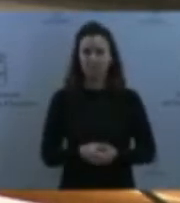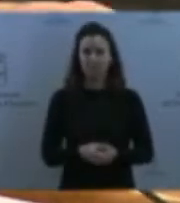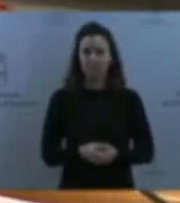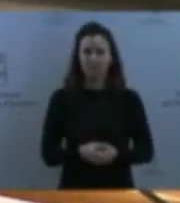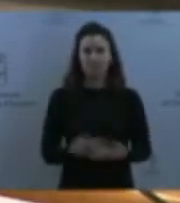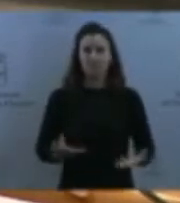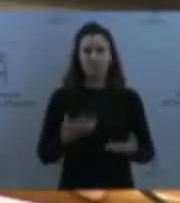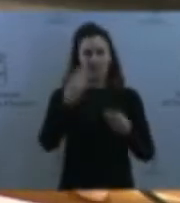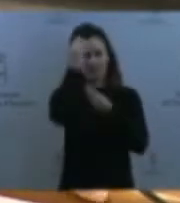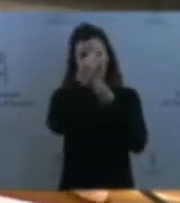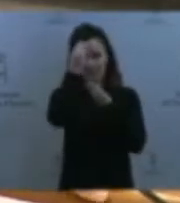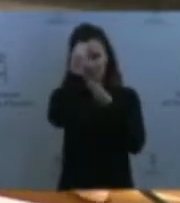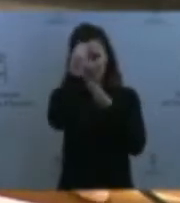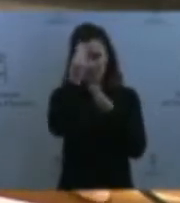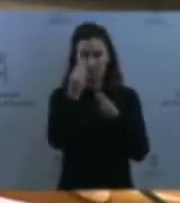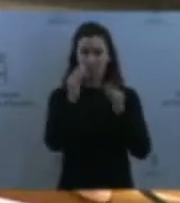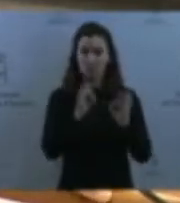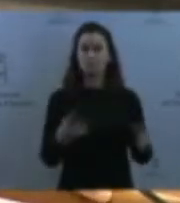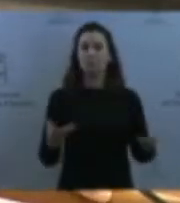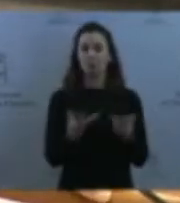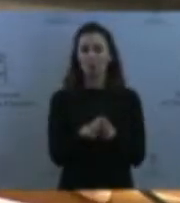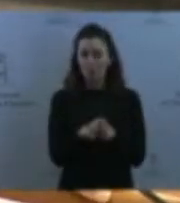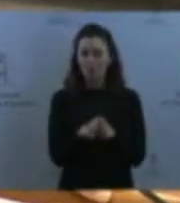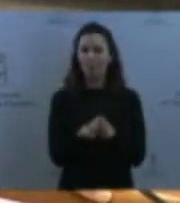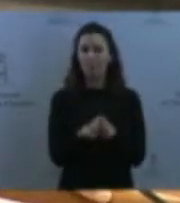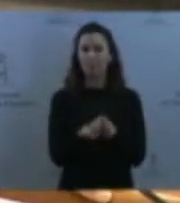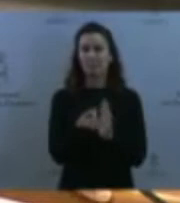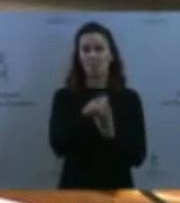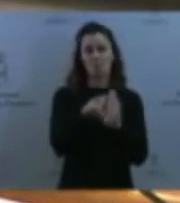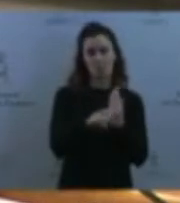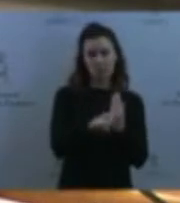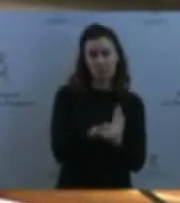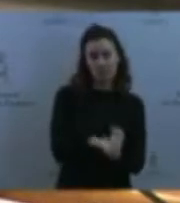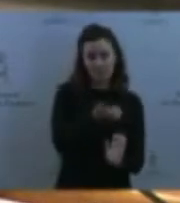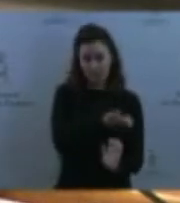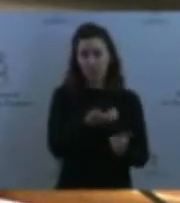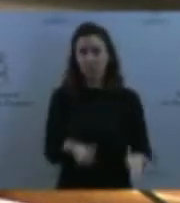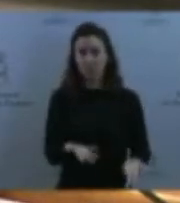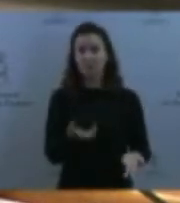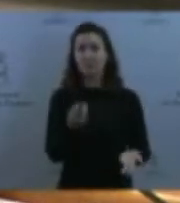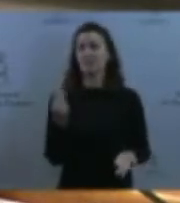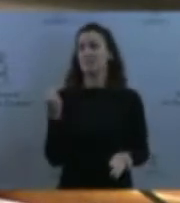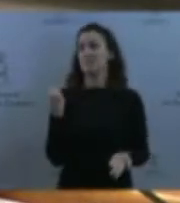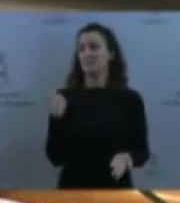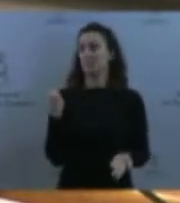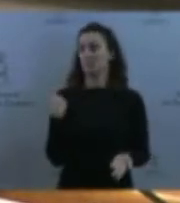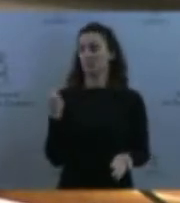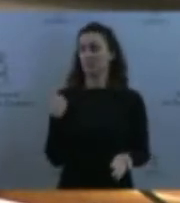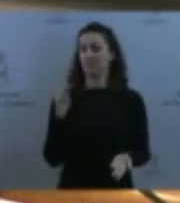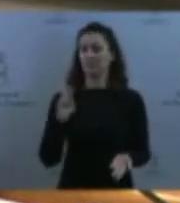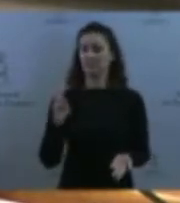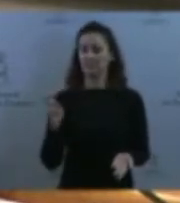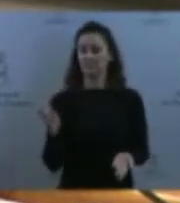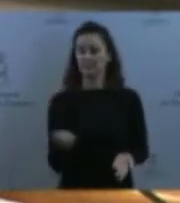relacionada con el punto anterior. Aparte, usted me ha formulado varias preguntas sobre esta cuestión, también por escrito, cosa que